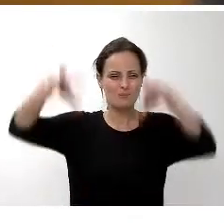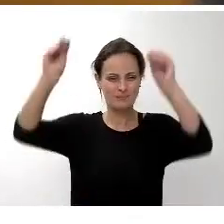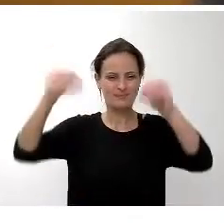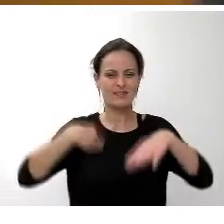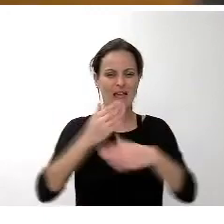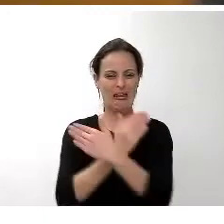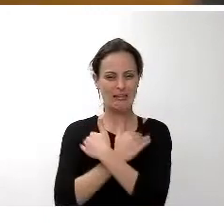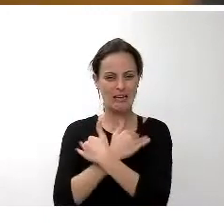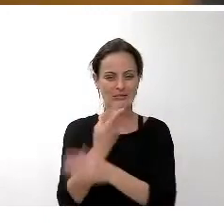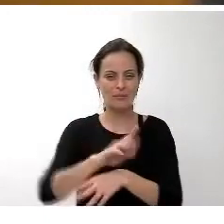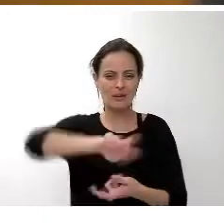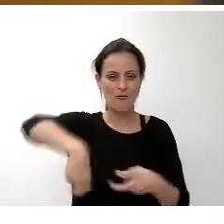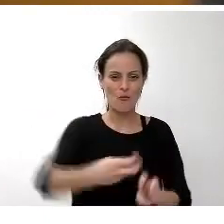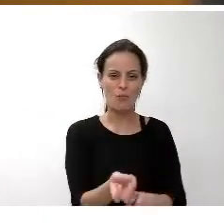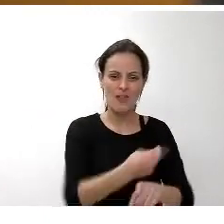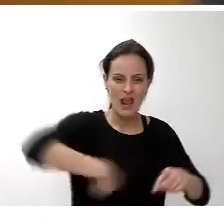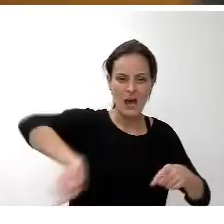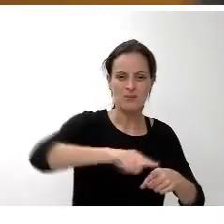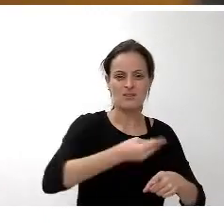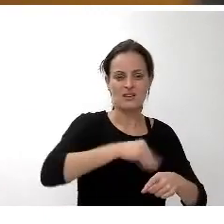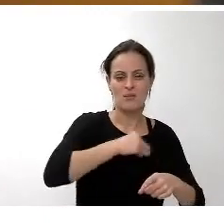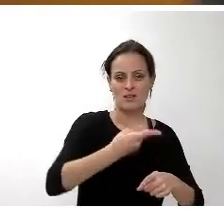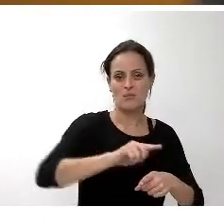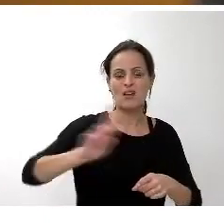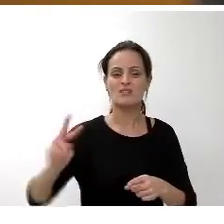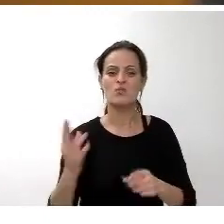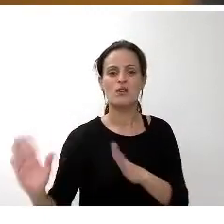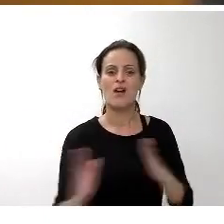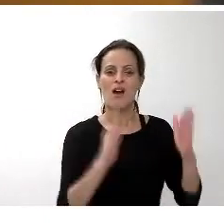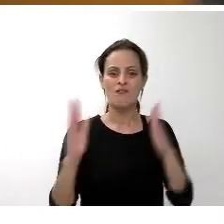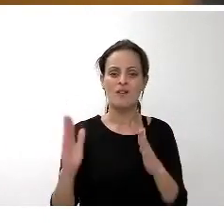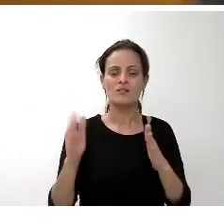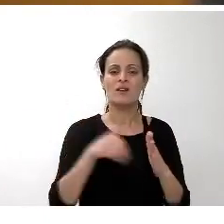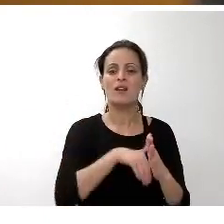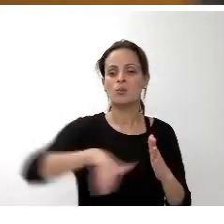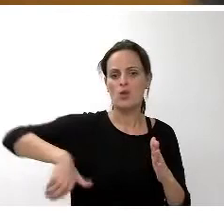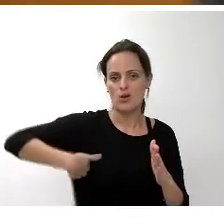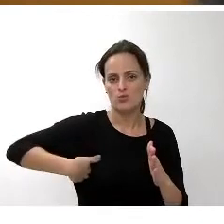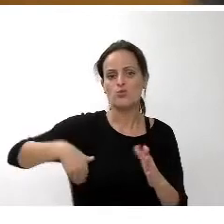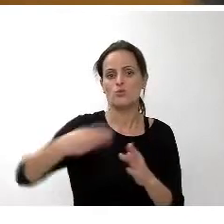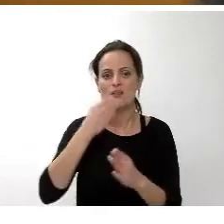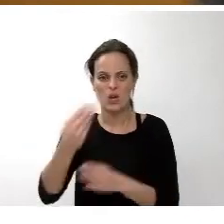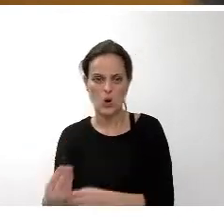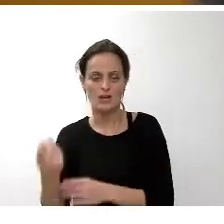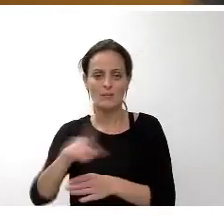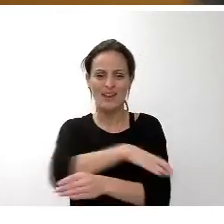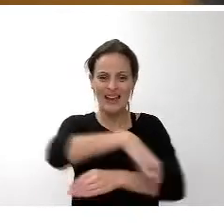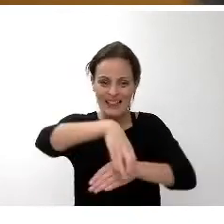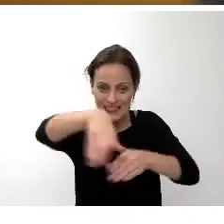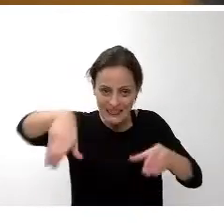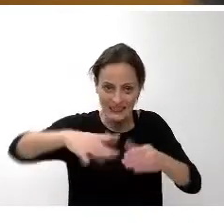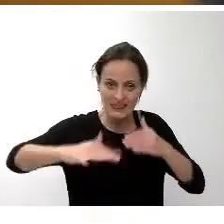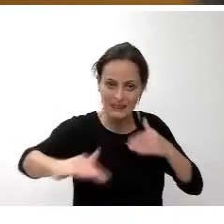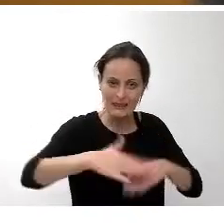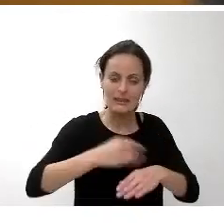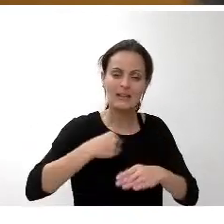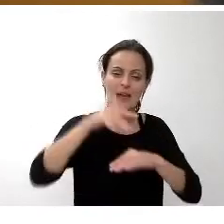remodelación de la plaza de España la redacción de la segunda fase del proyecto constructivo del puerto del puerto de la Cruz el dique de Bajamar el proyecto de desarrollo